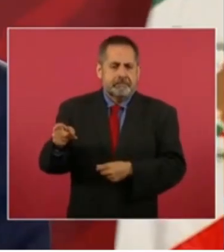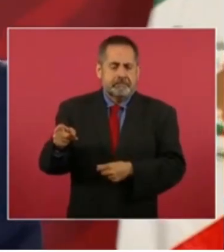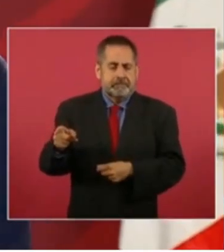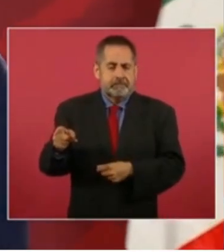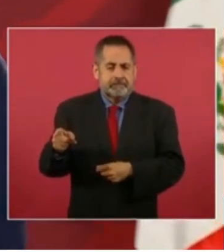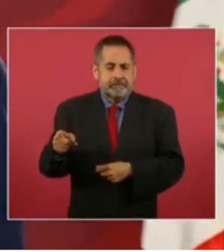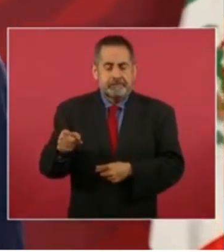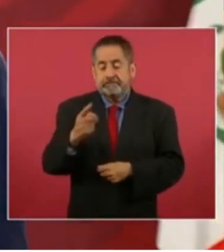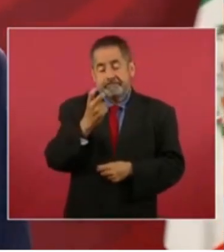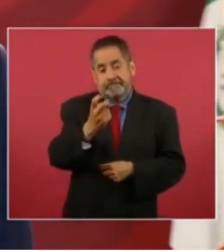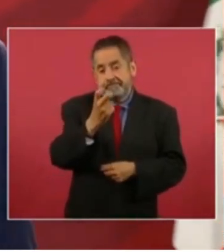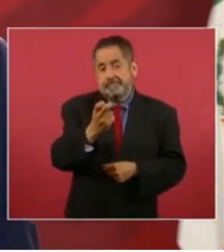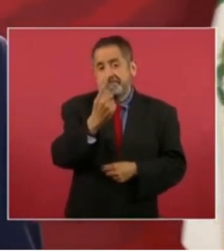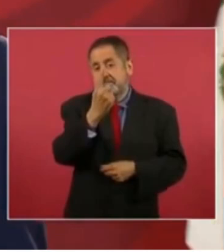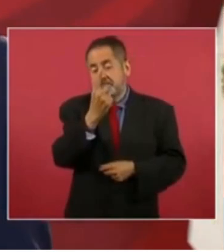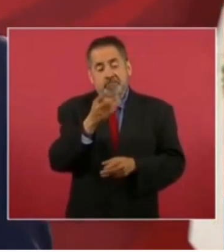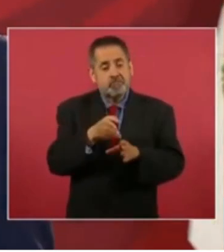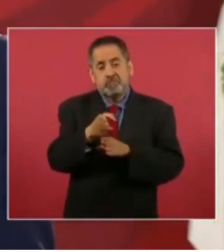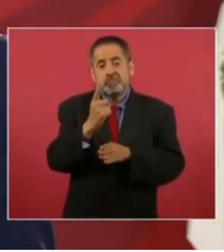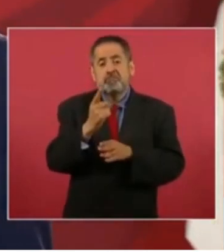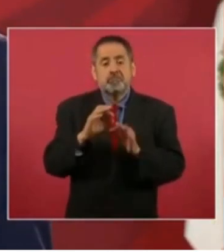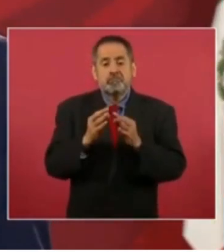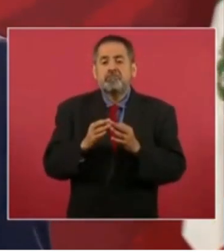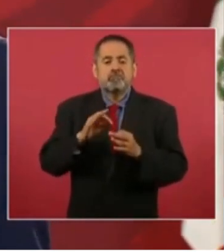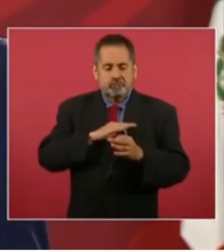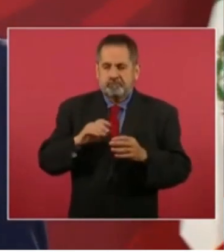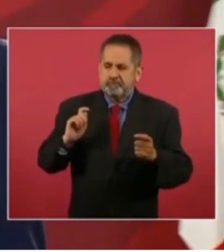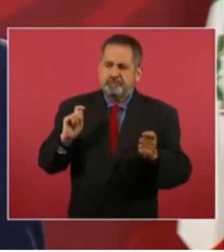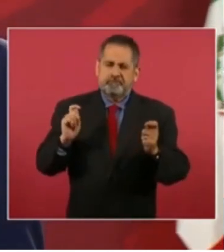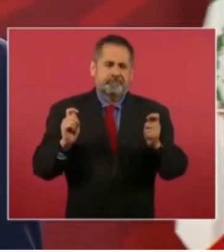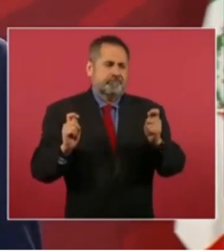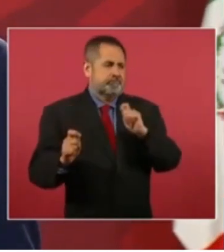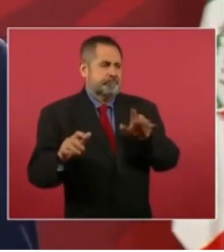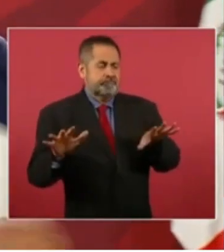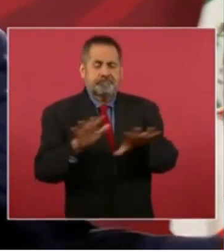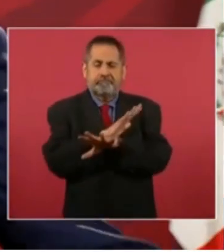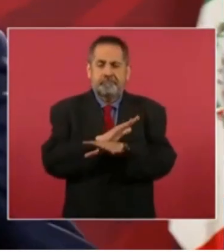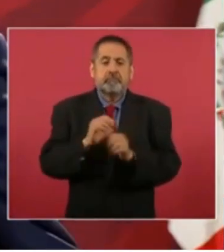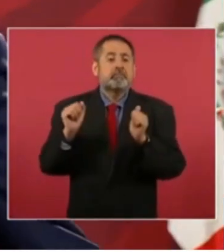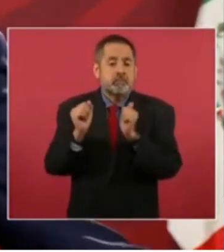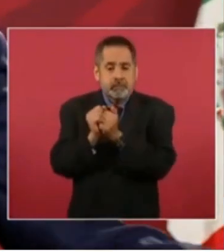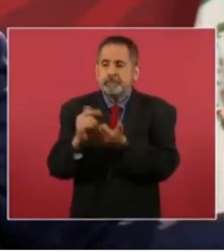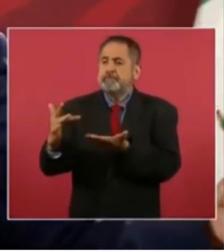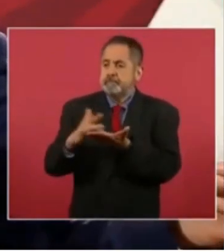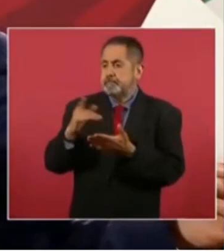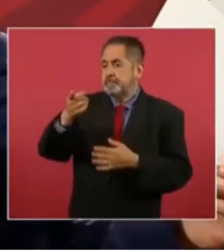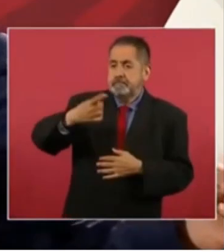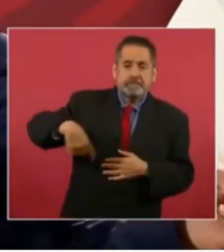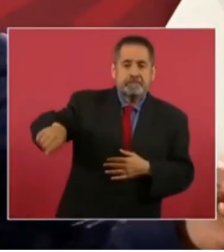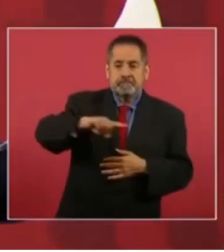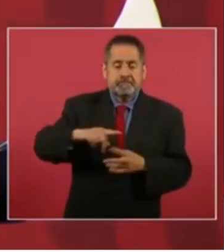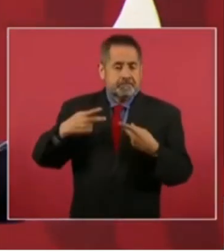es la única forma en la que se puede transformar. Contando con el apoyo del pueblo.